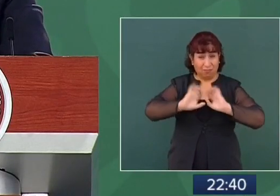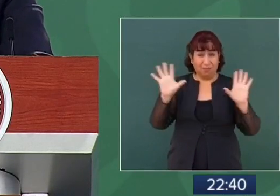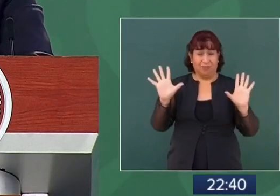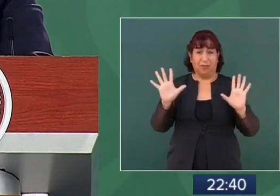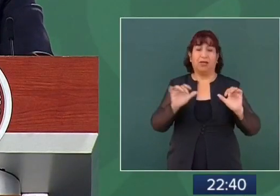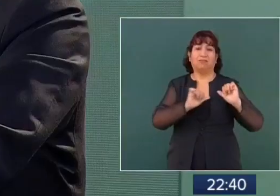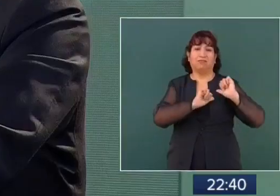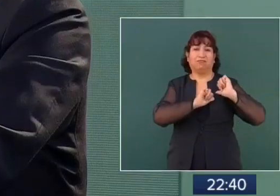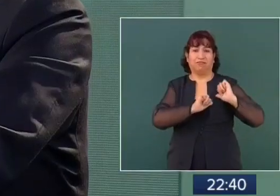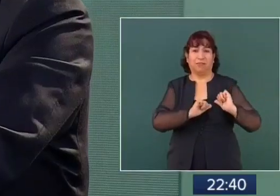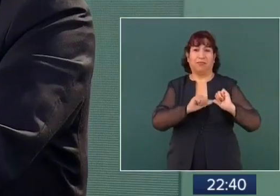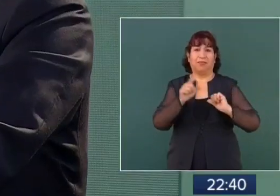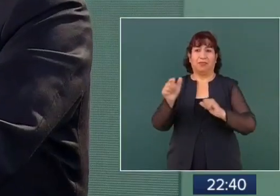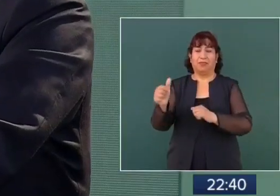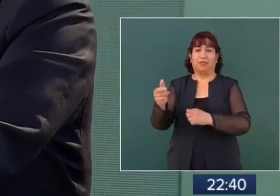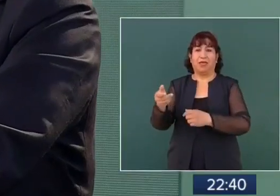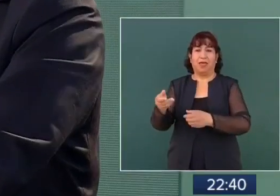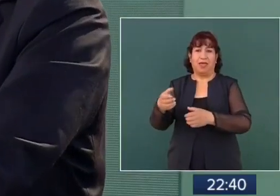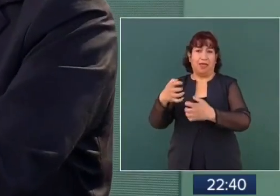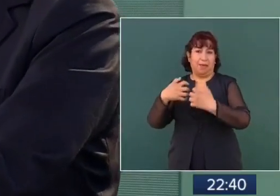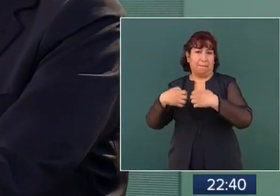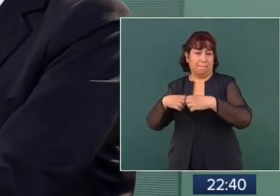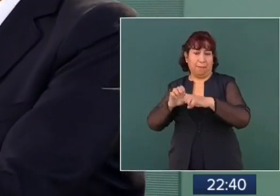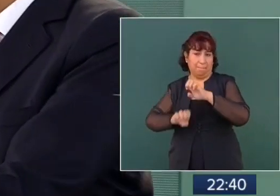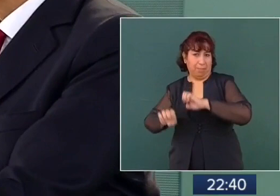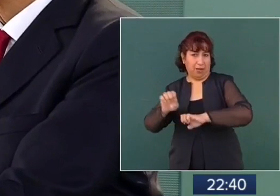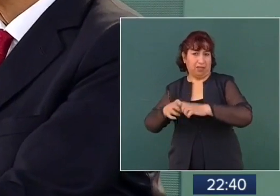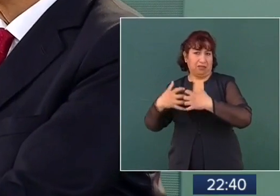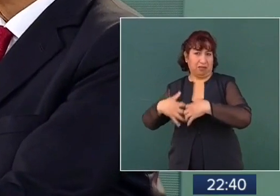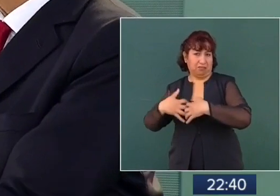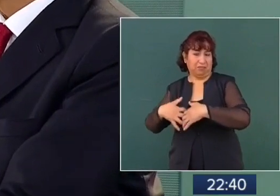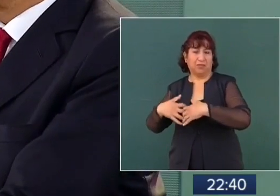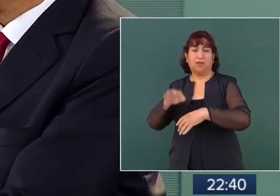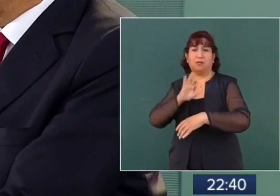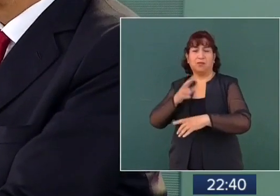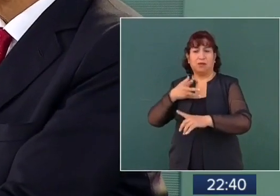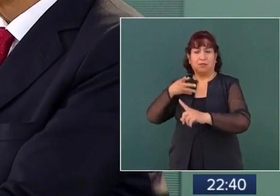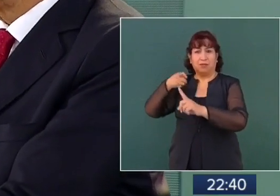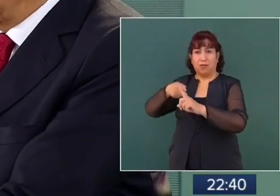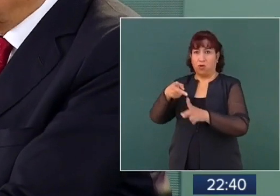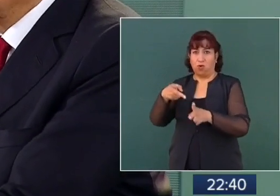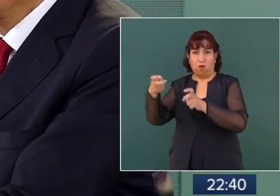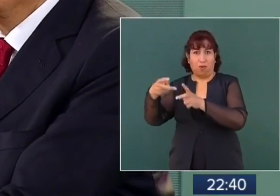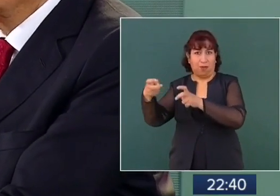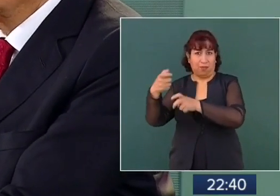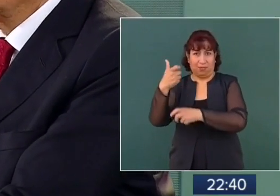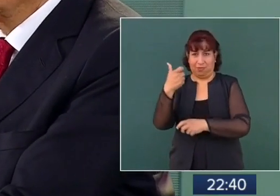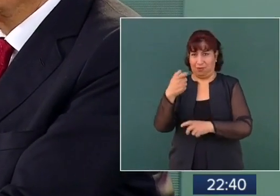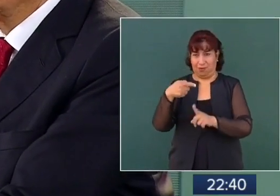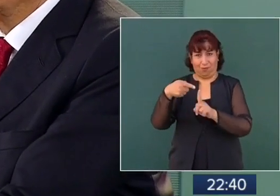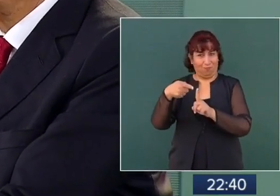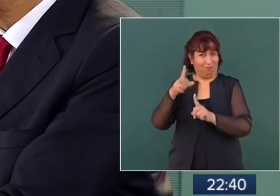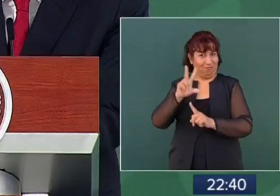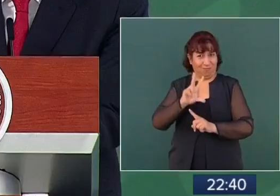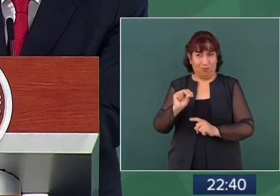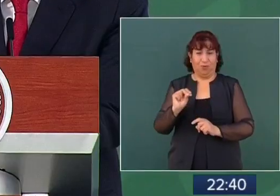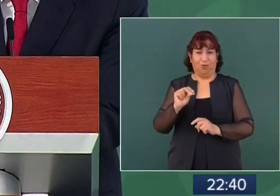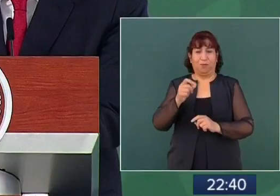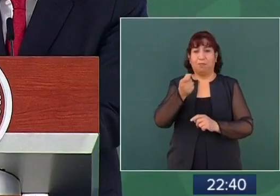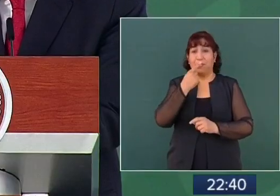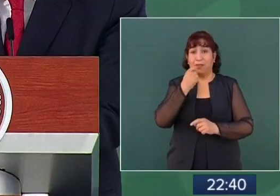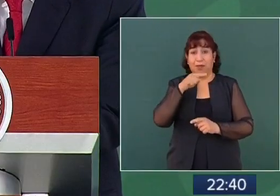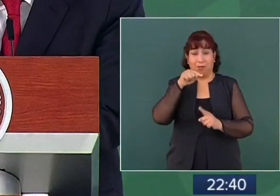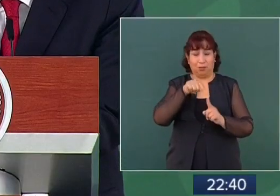hacerse cargo de esa empresa que tiene como propósito que no se roben el dinero de los